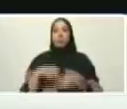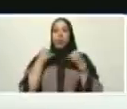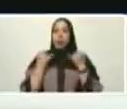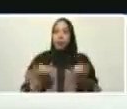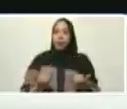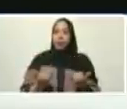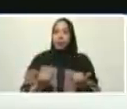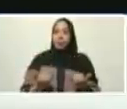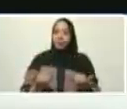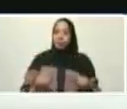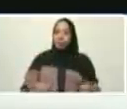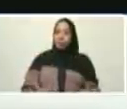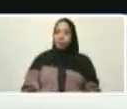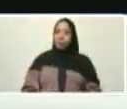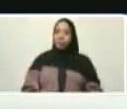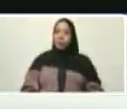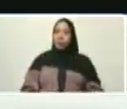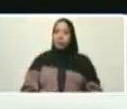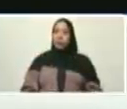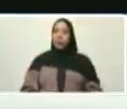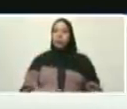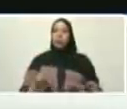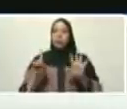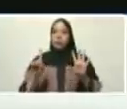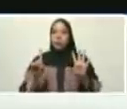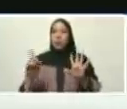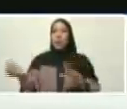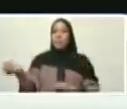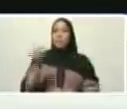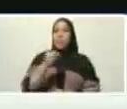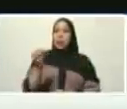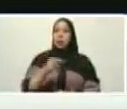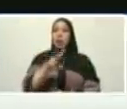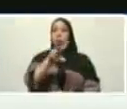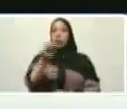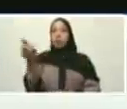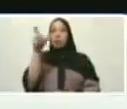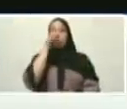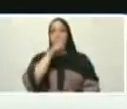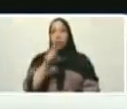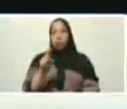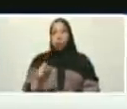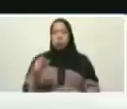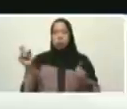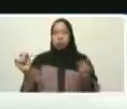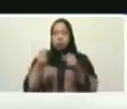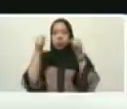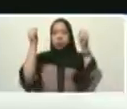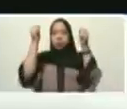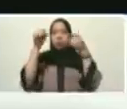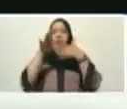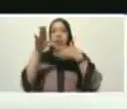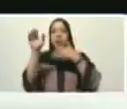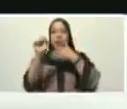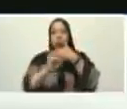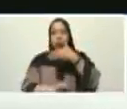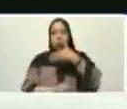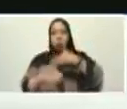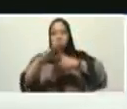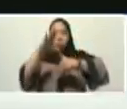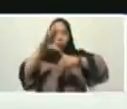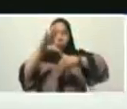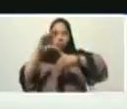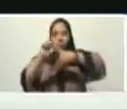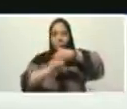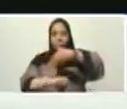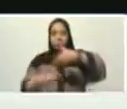la secuencia de los 200 años de la campaña del sur creo